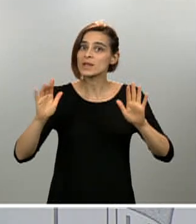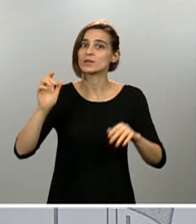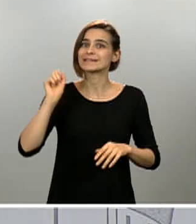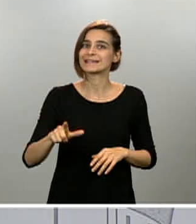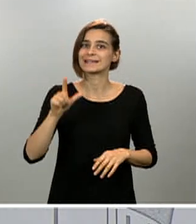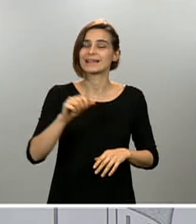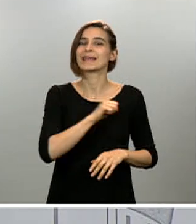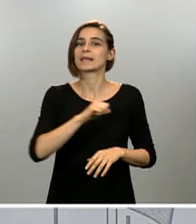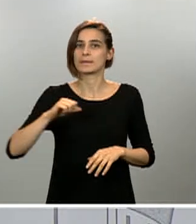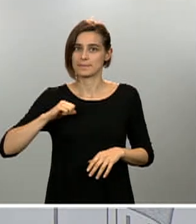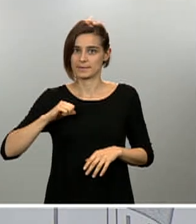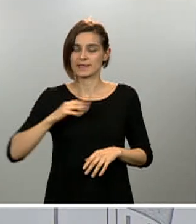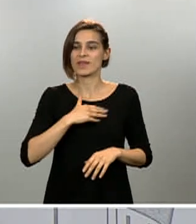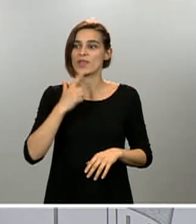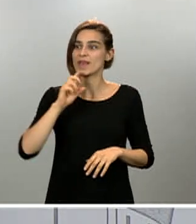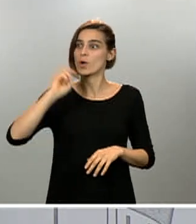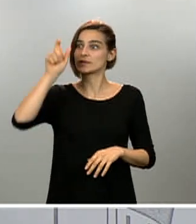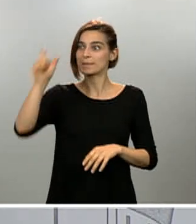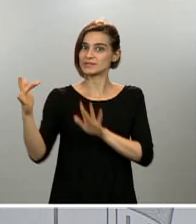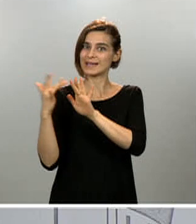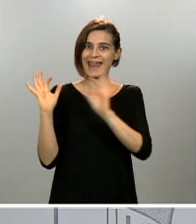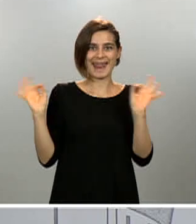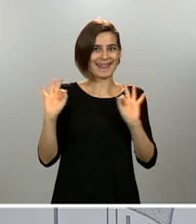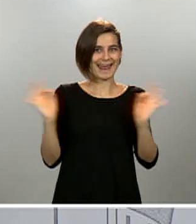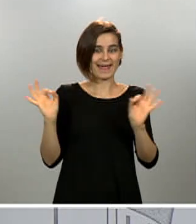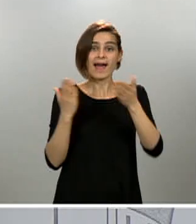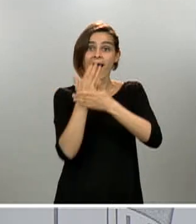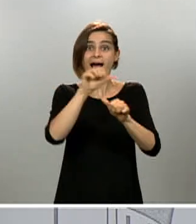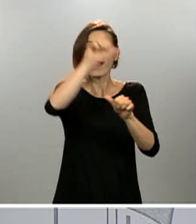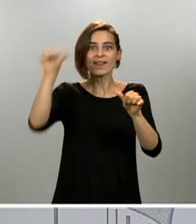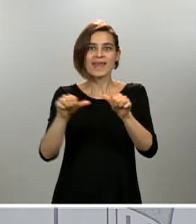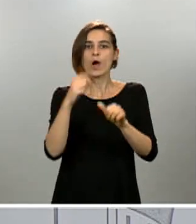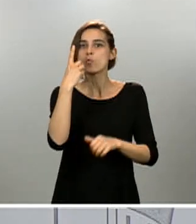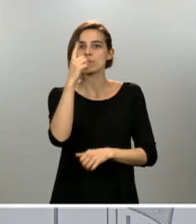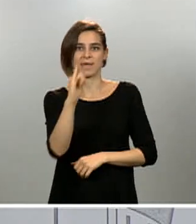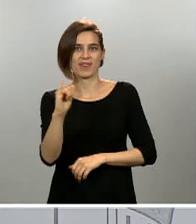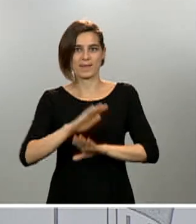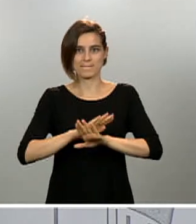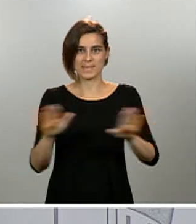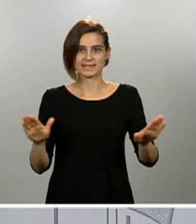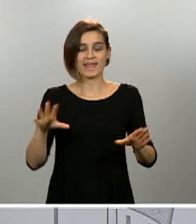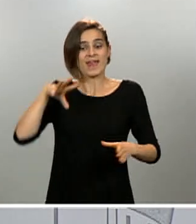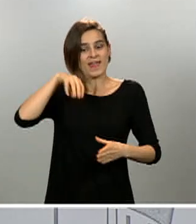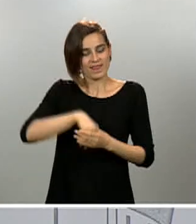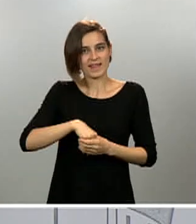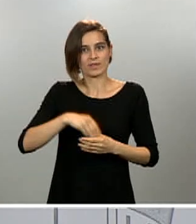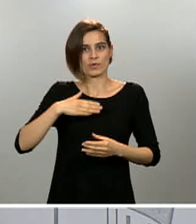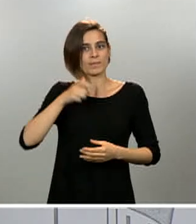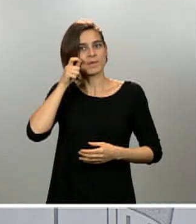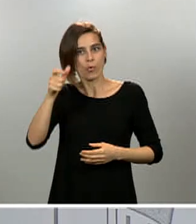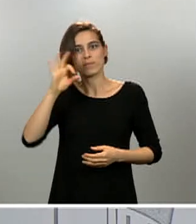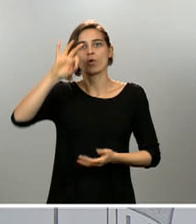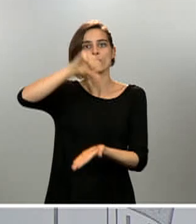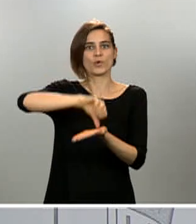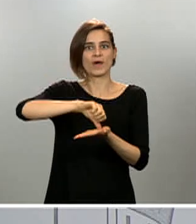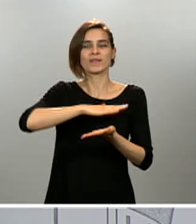con terceros, una única vez al día y dentro del municipio de residencia. No se permite, para la práctica de deporte, desplazarse a